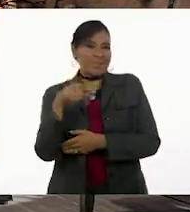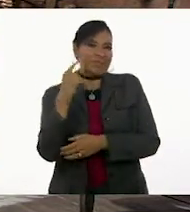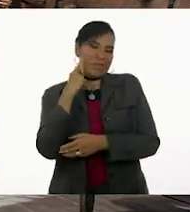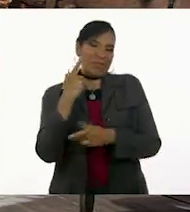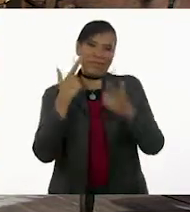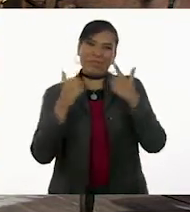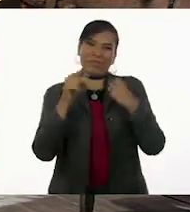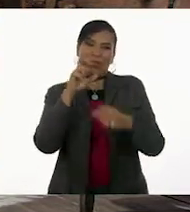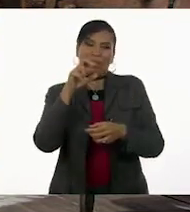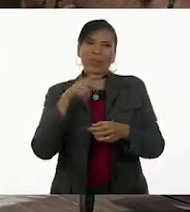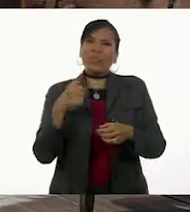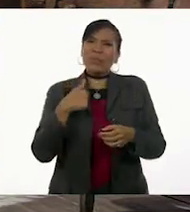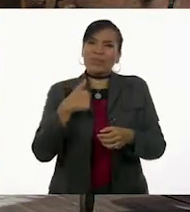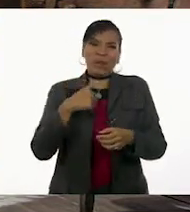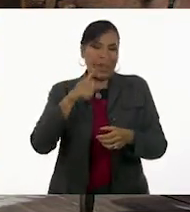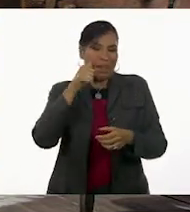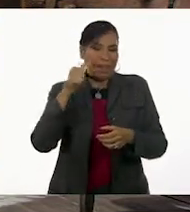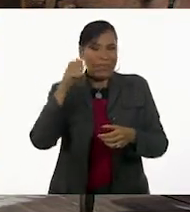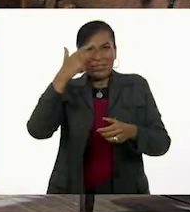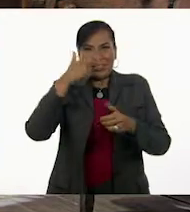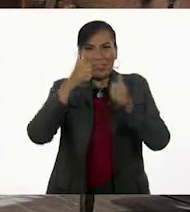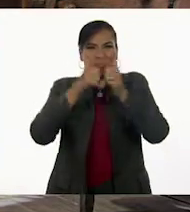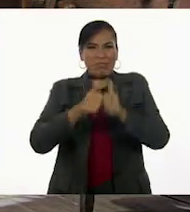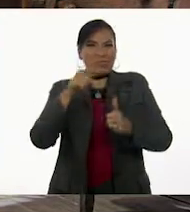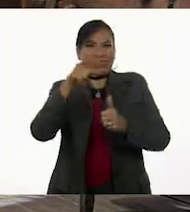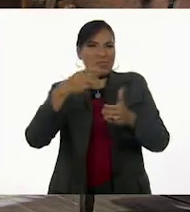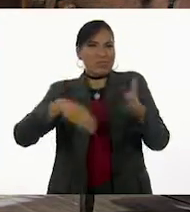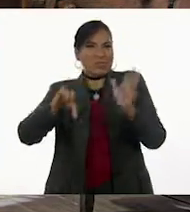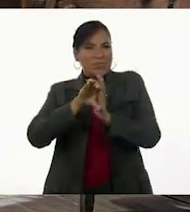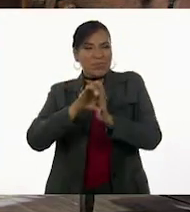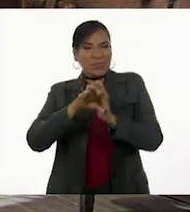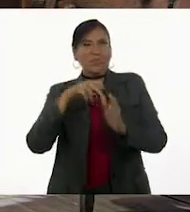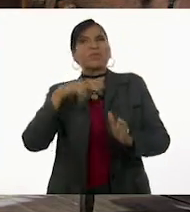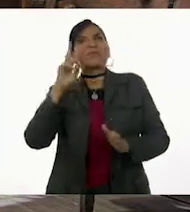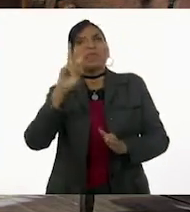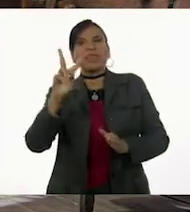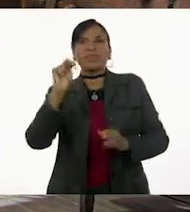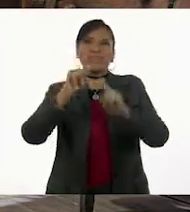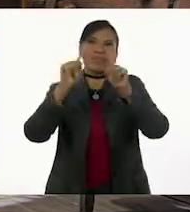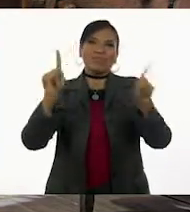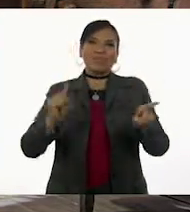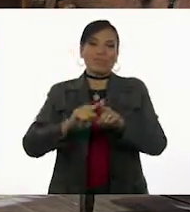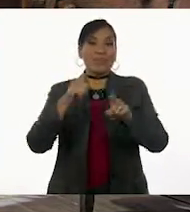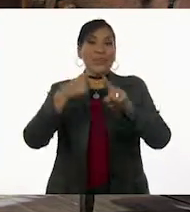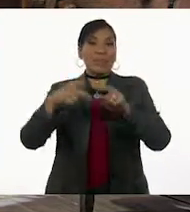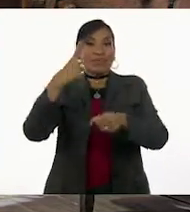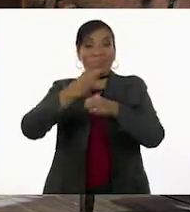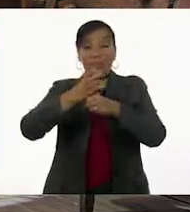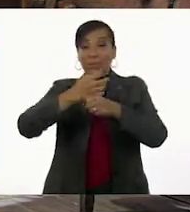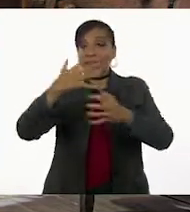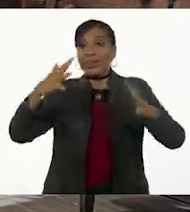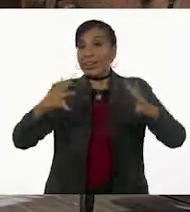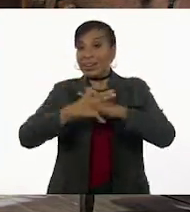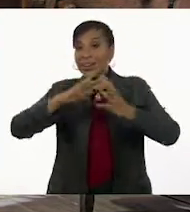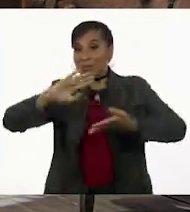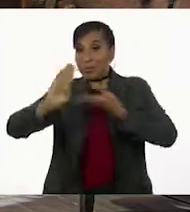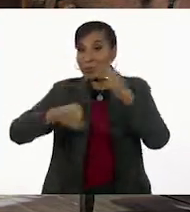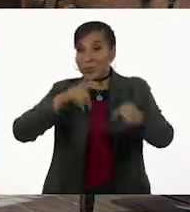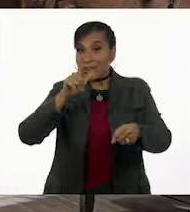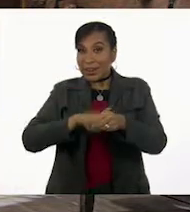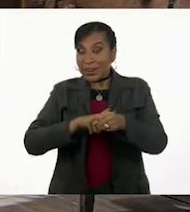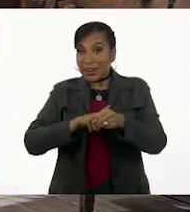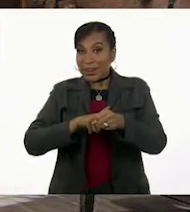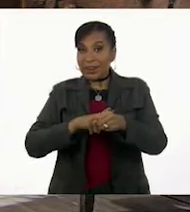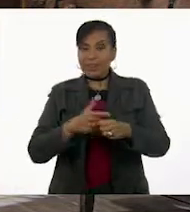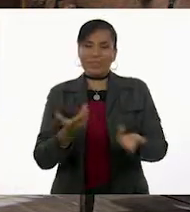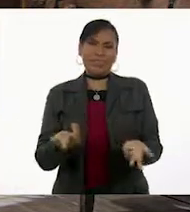¡Suscríbete al canal! Es que me quedé anoche en tu camarote, viendo una película sobre la Segunda Guerra Mundial.